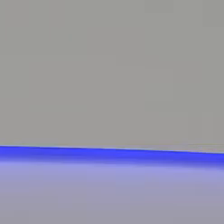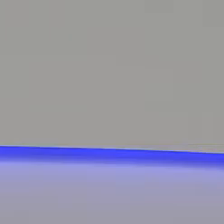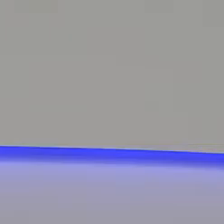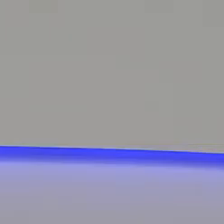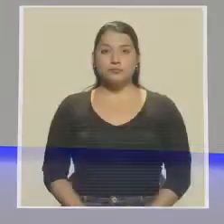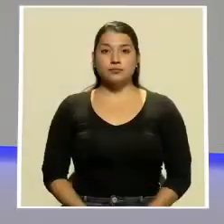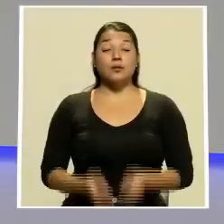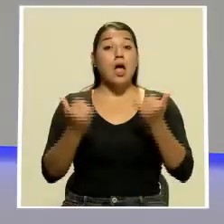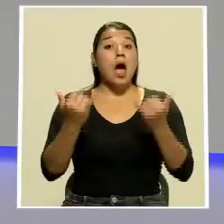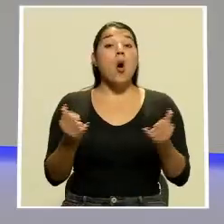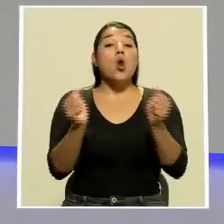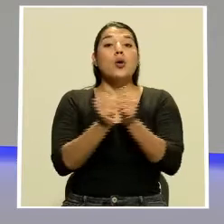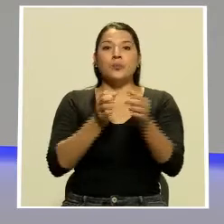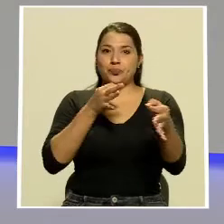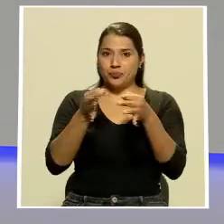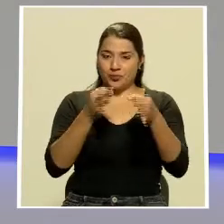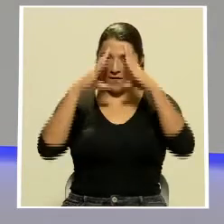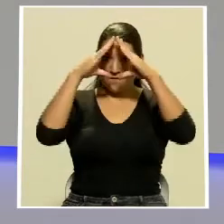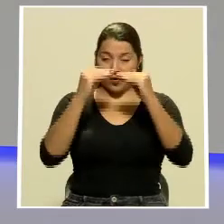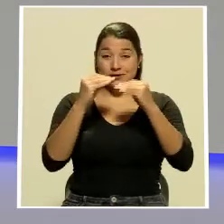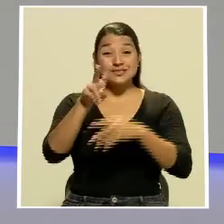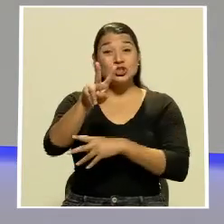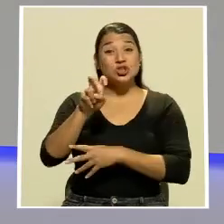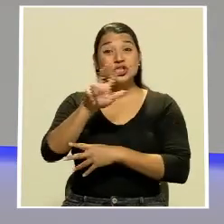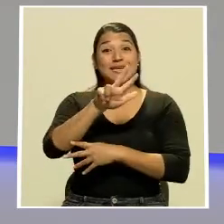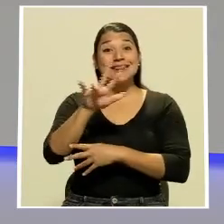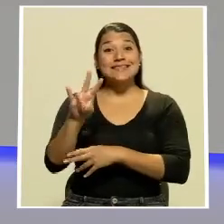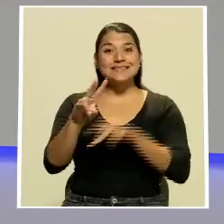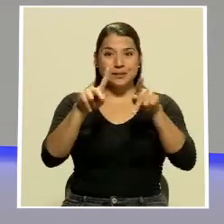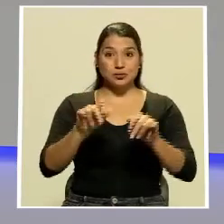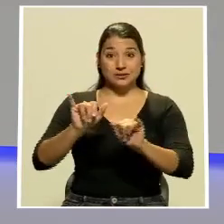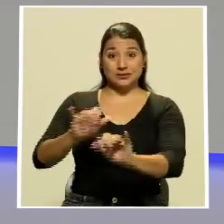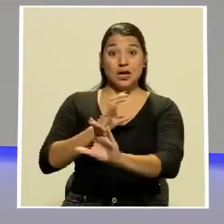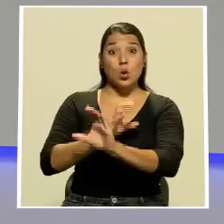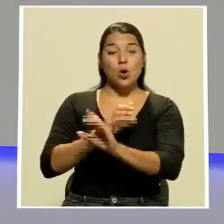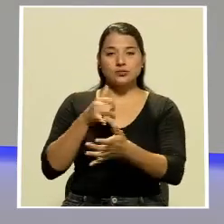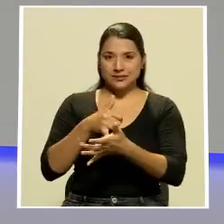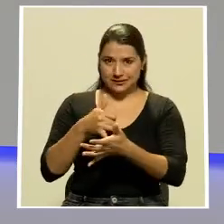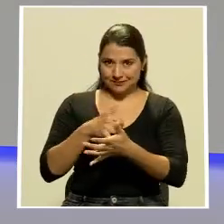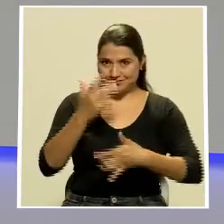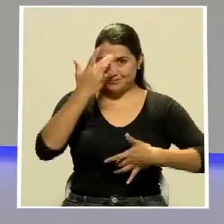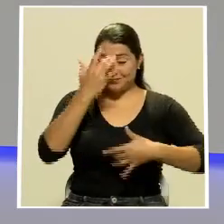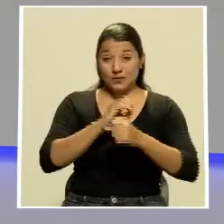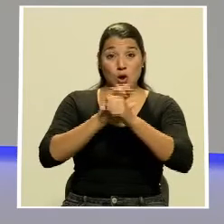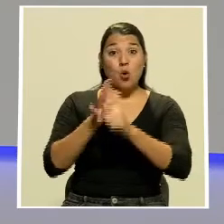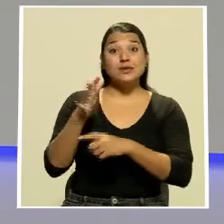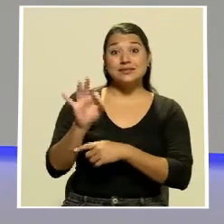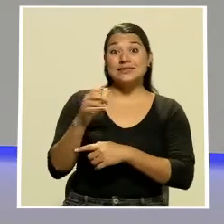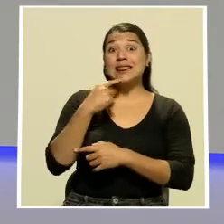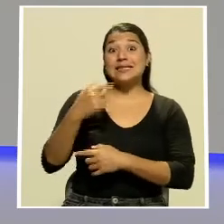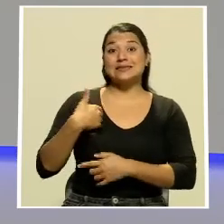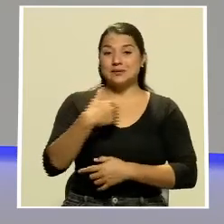Y vamos con el detalle de las informaciones. 237 personas permanecen en cuidados intensivos por la COVID-19. Según el